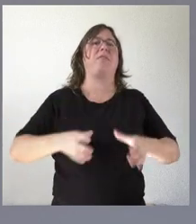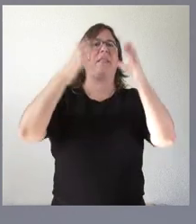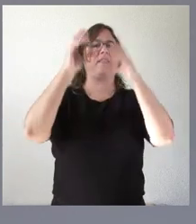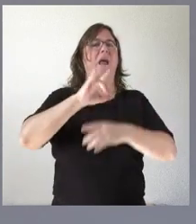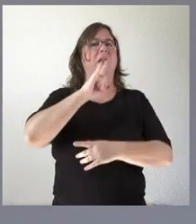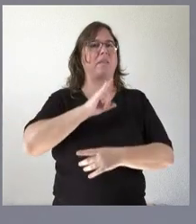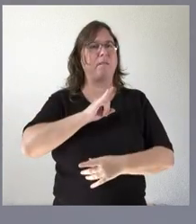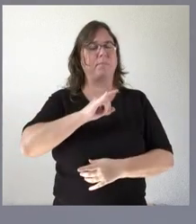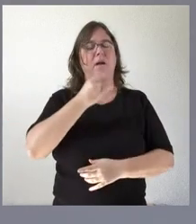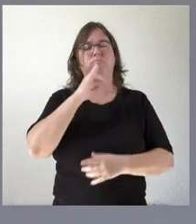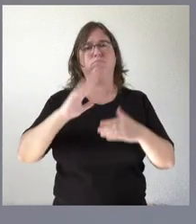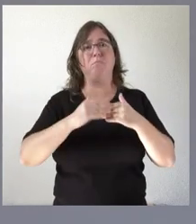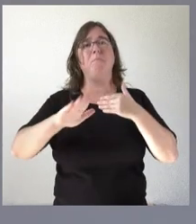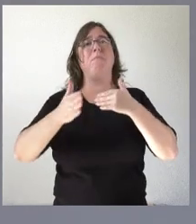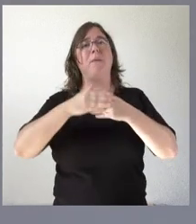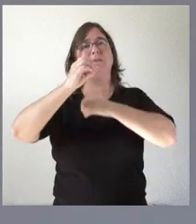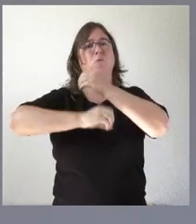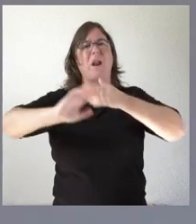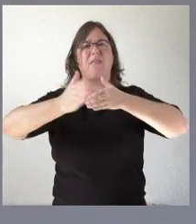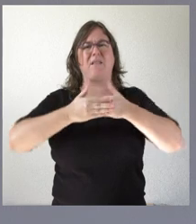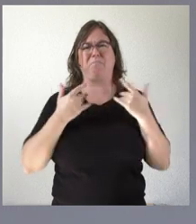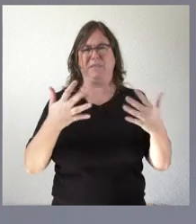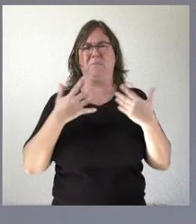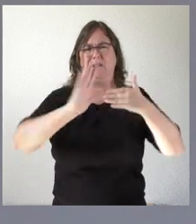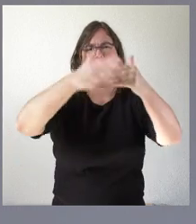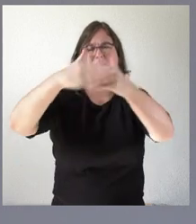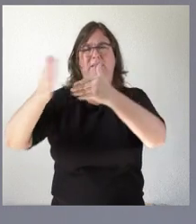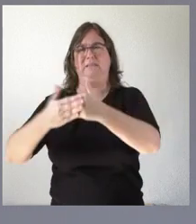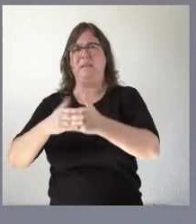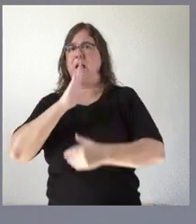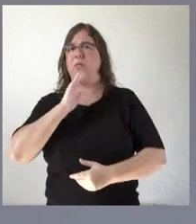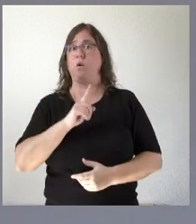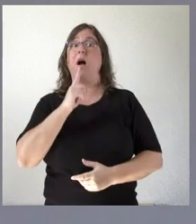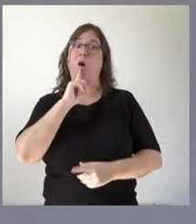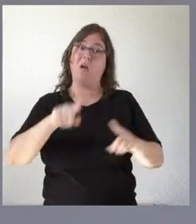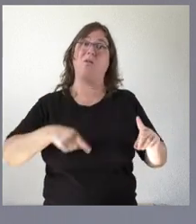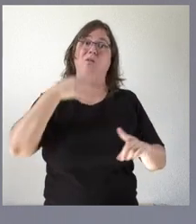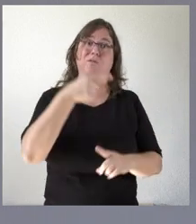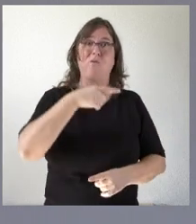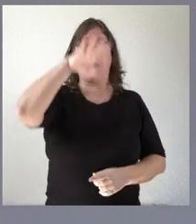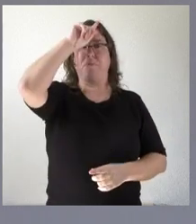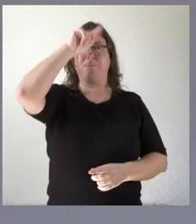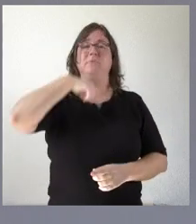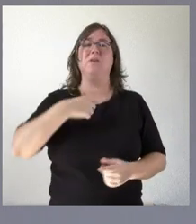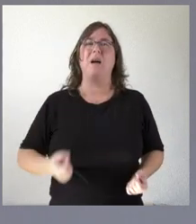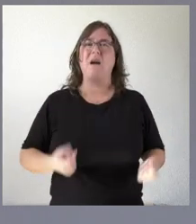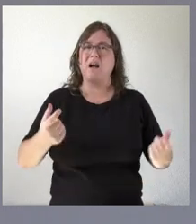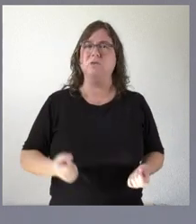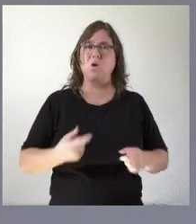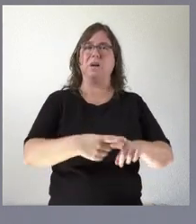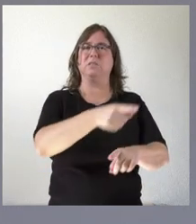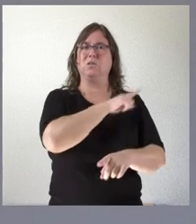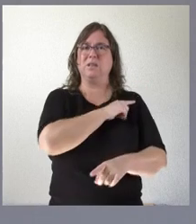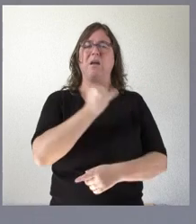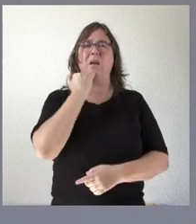y hoy estamos pagando las consecuencias en la forma del excesivo coste de la producción de la energía eléctrica en el